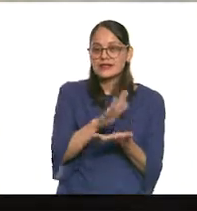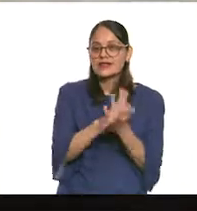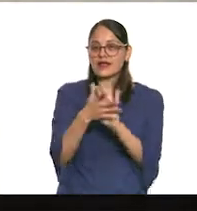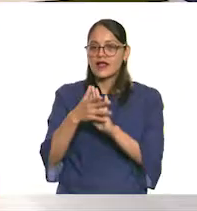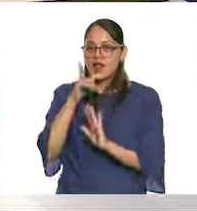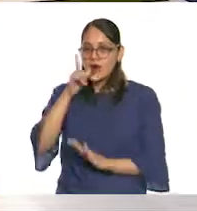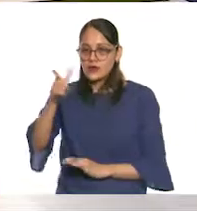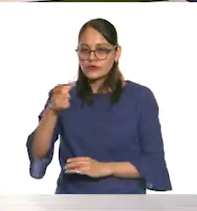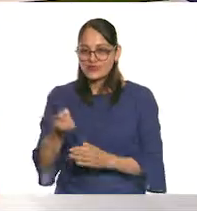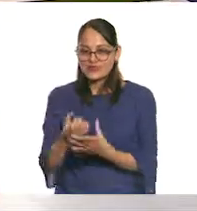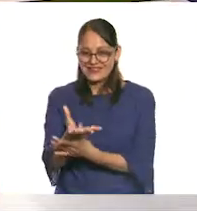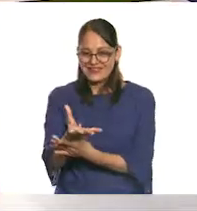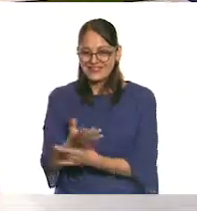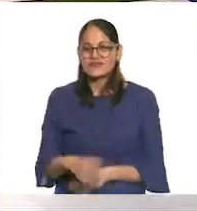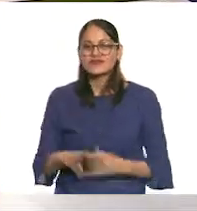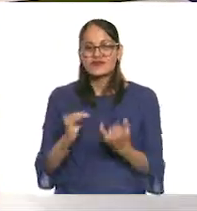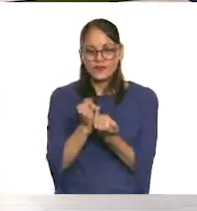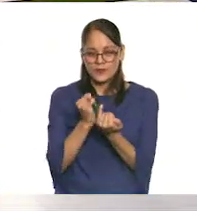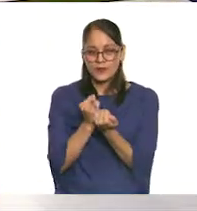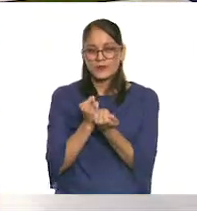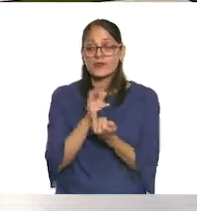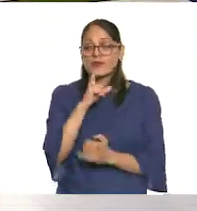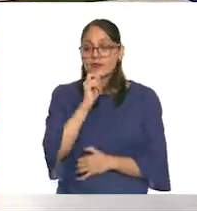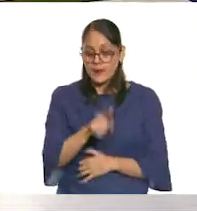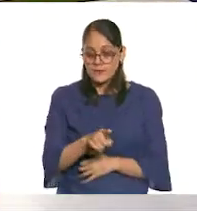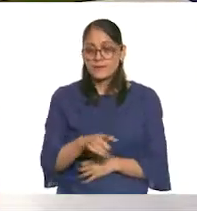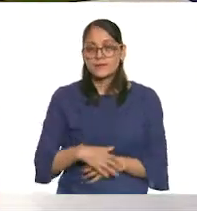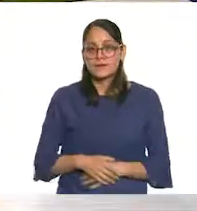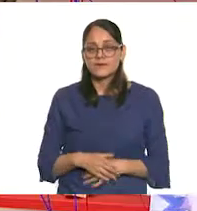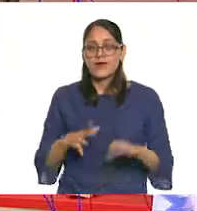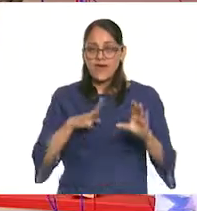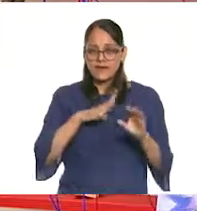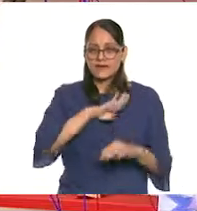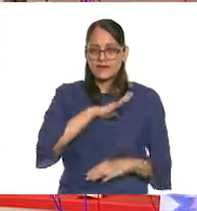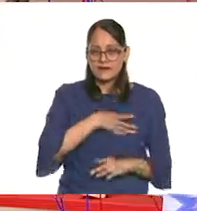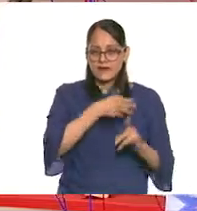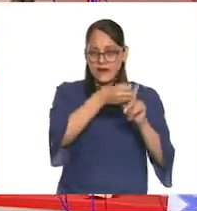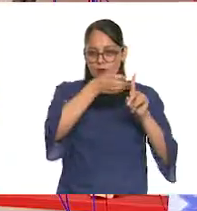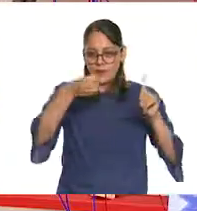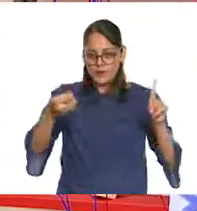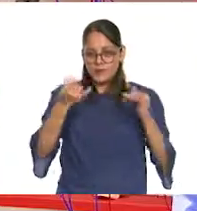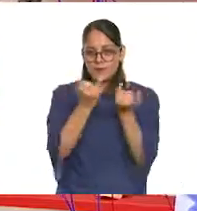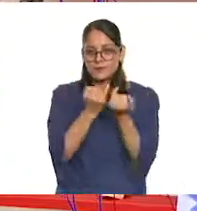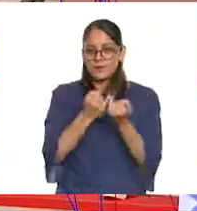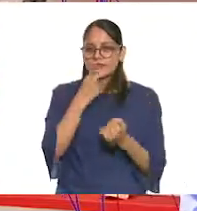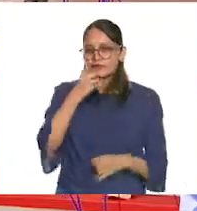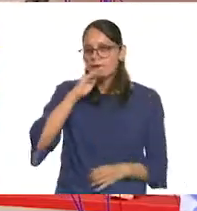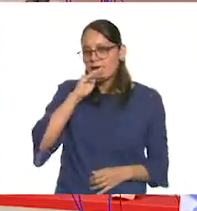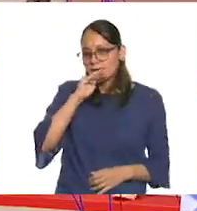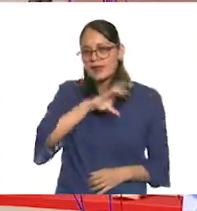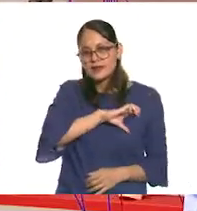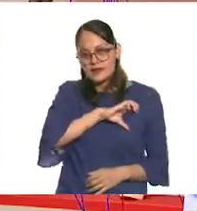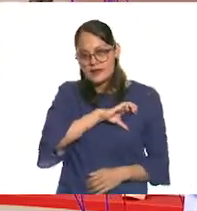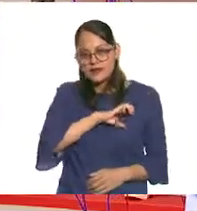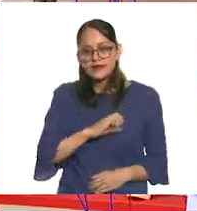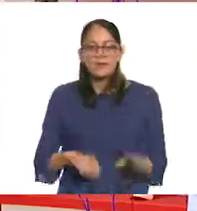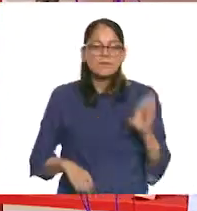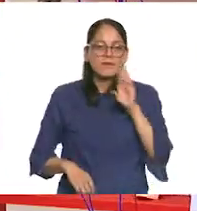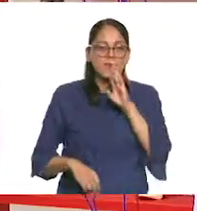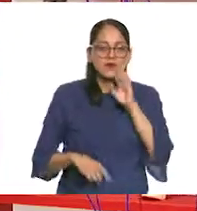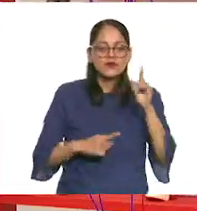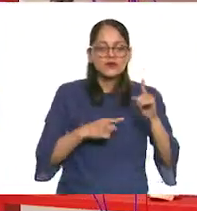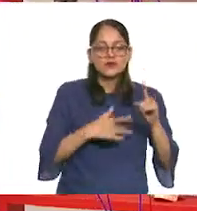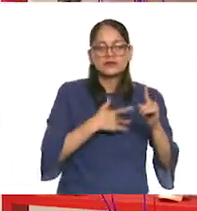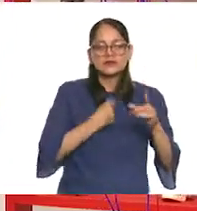eso. El alumbramiento, dar Y también tenemos por acá sus frases. Dice, mamá, te quiero mucho, mamá, tú me